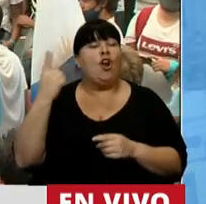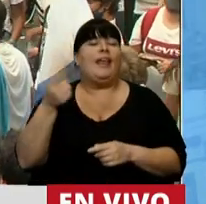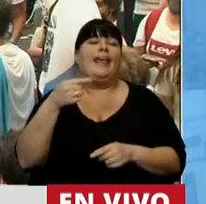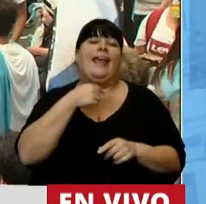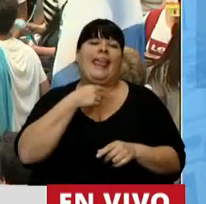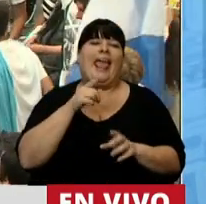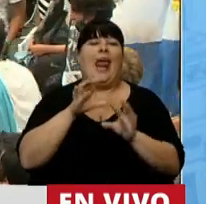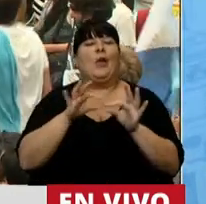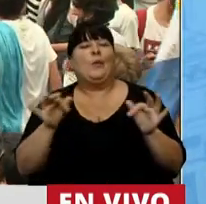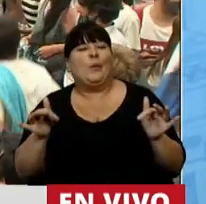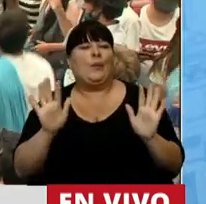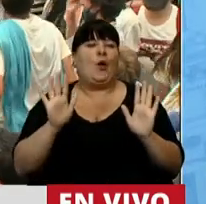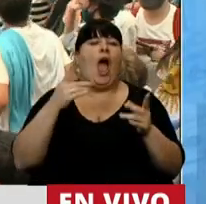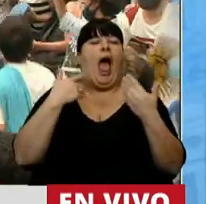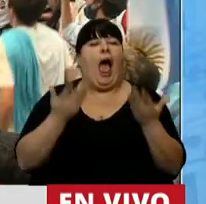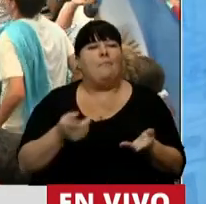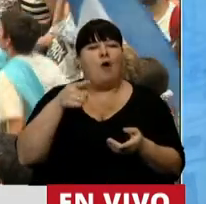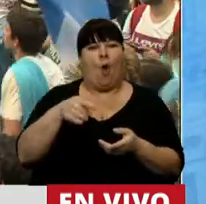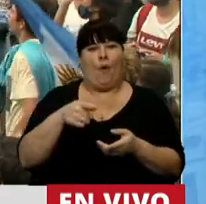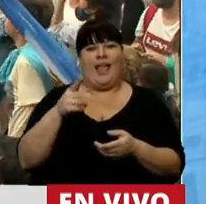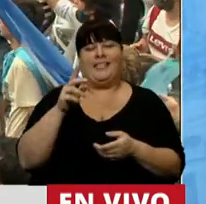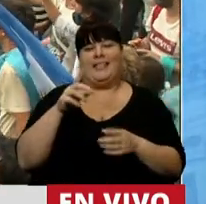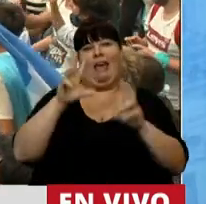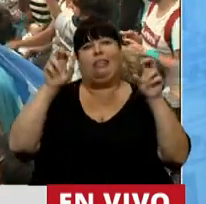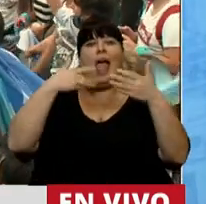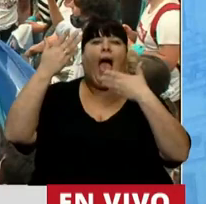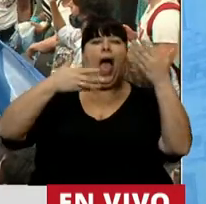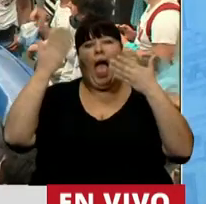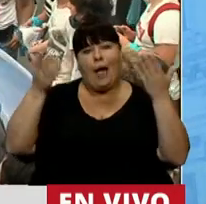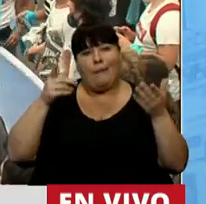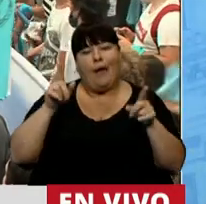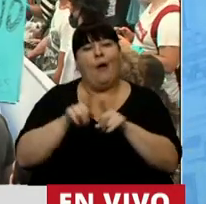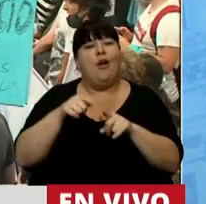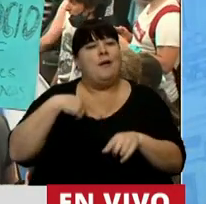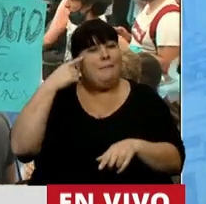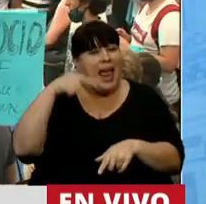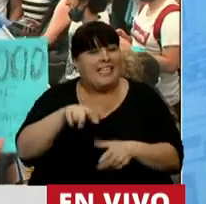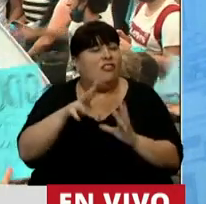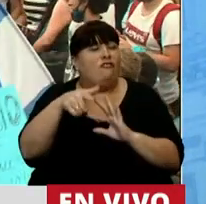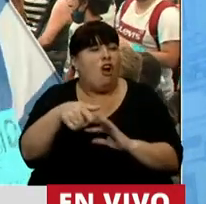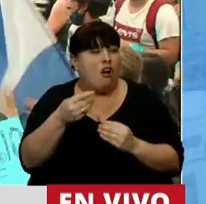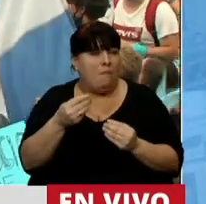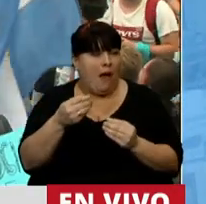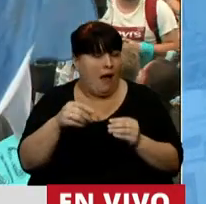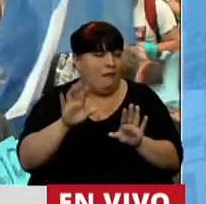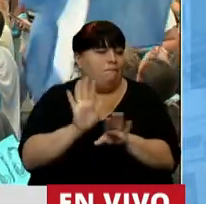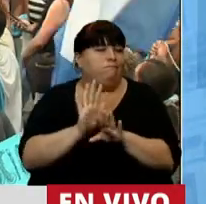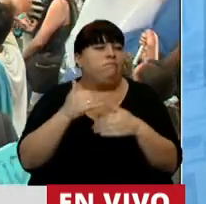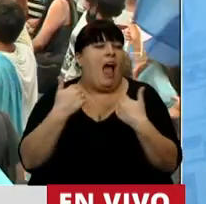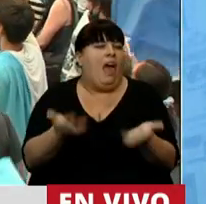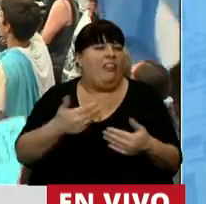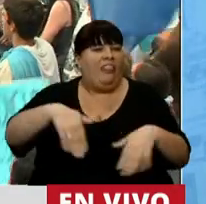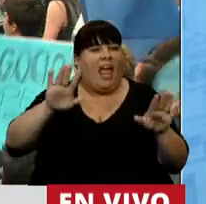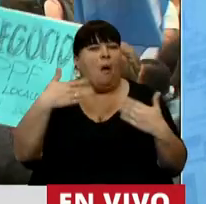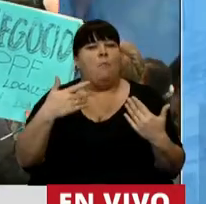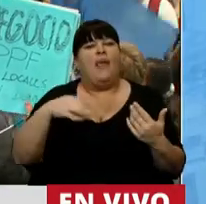quiera atenuar y utilizar eufemismo, aquí lo que se está haciendo es habilitando a